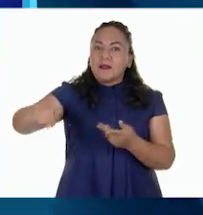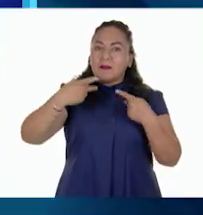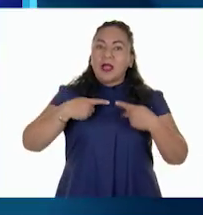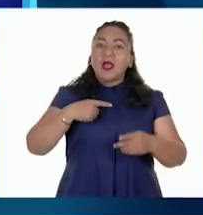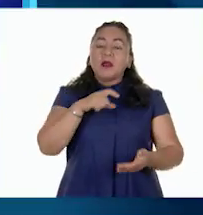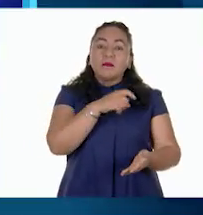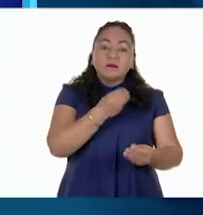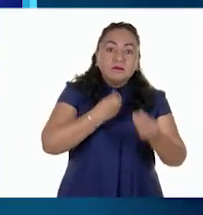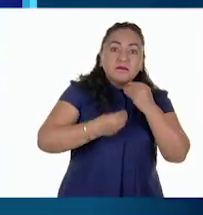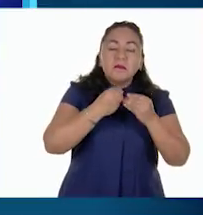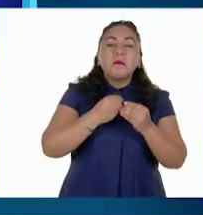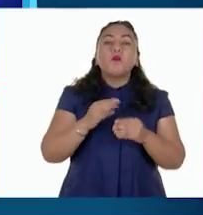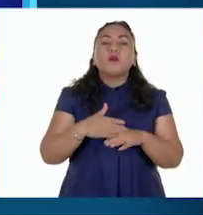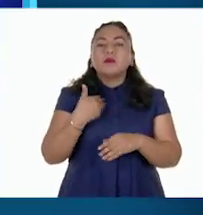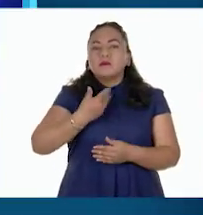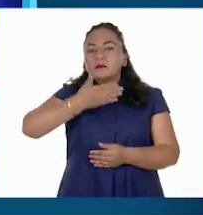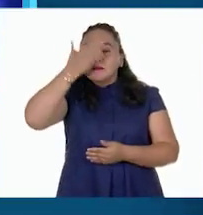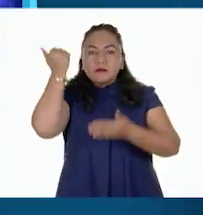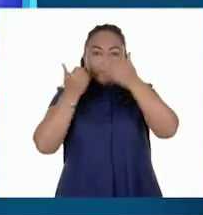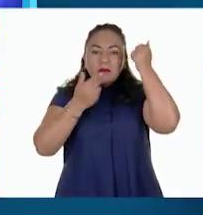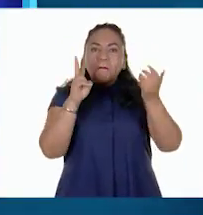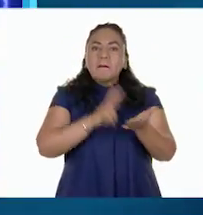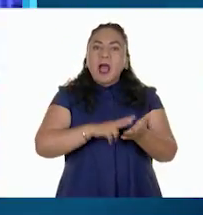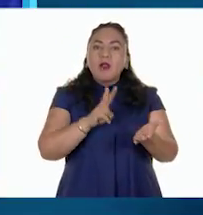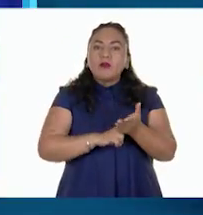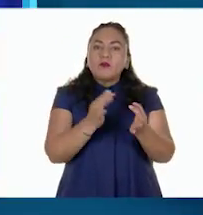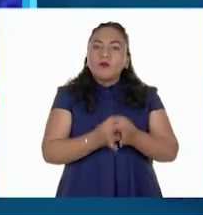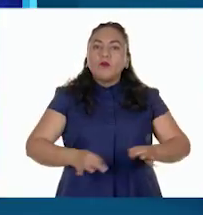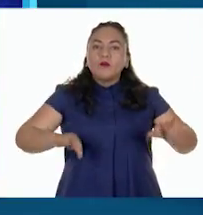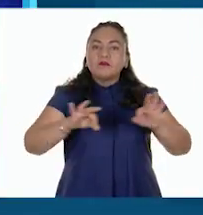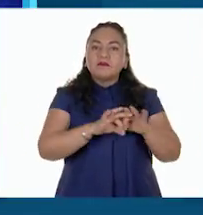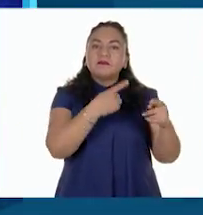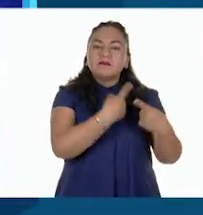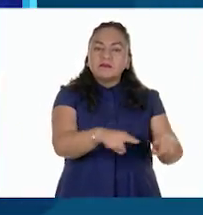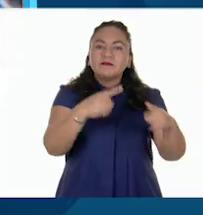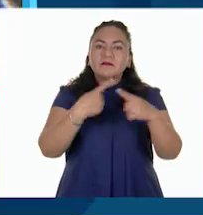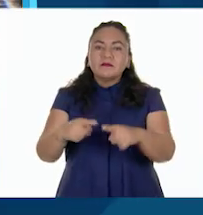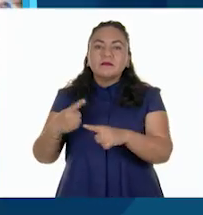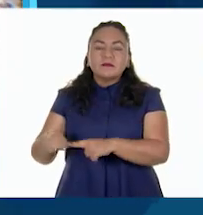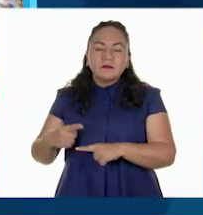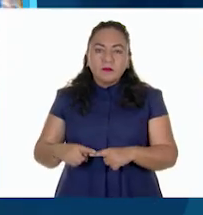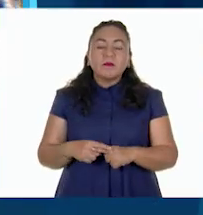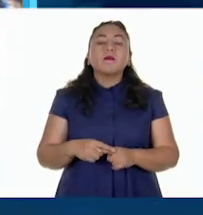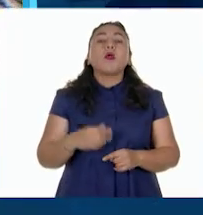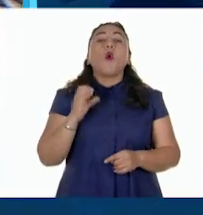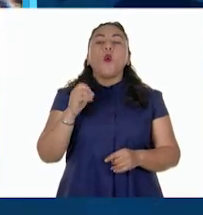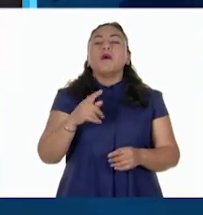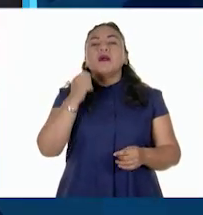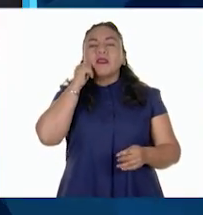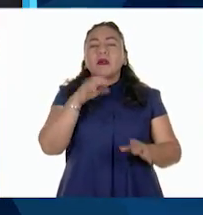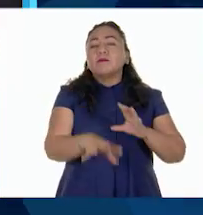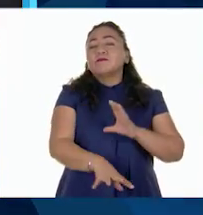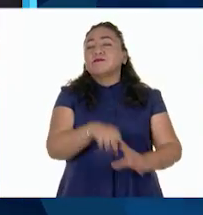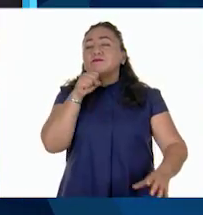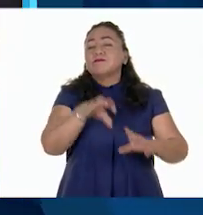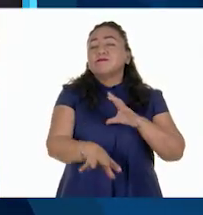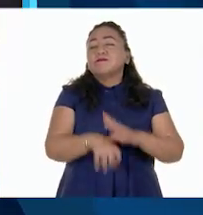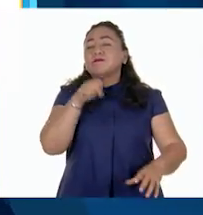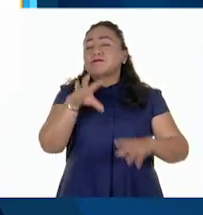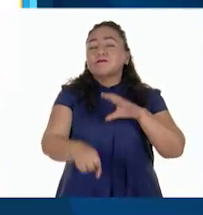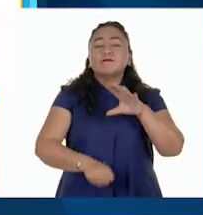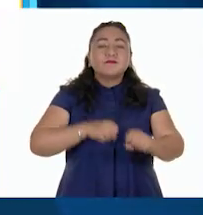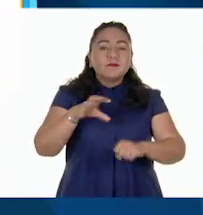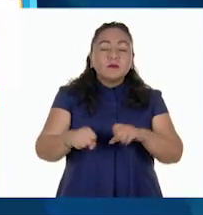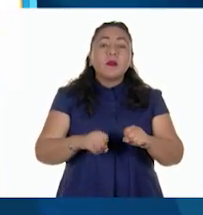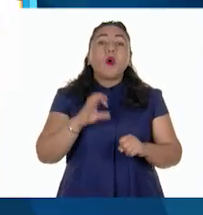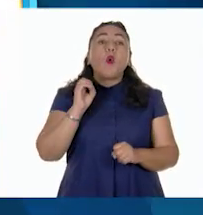habitantes debido al desconocimiento del valor alimenticio de las diversas especies. La sobreexplotación. La pesca ilegal.